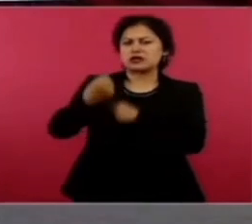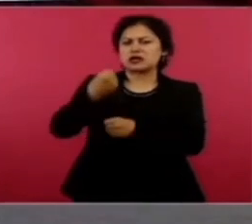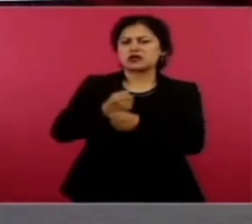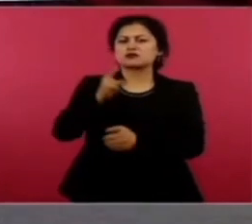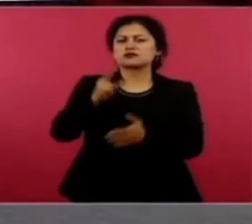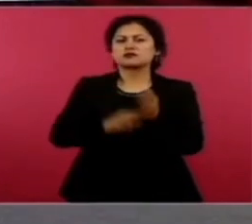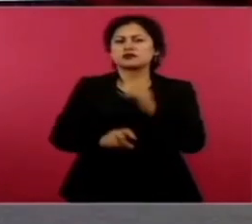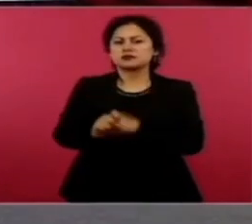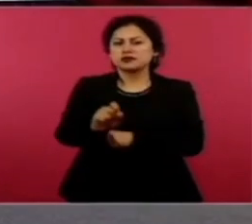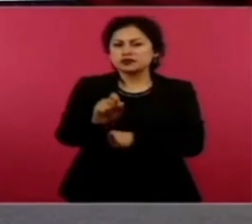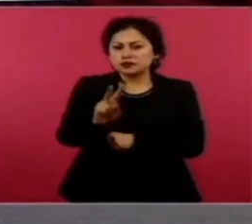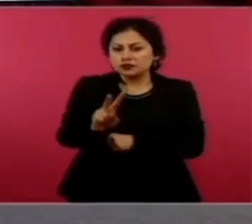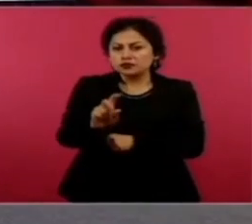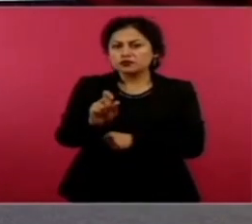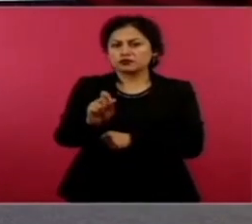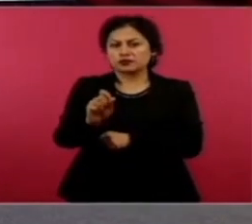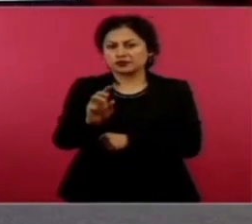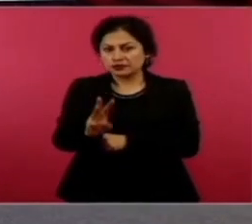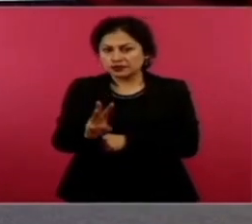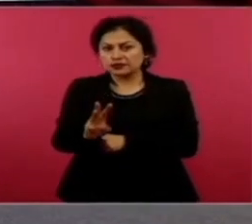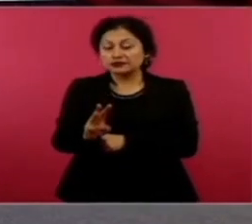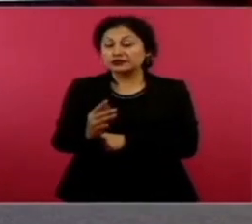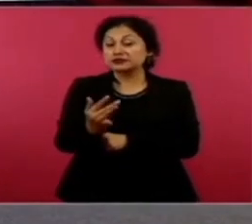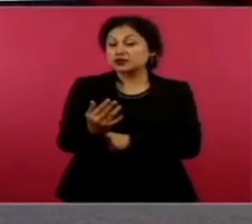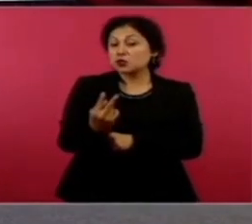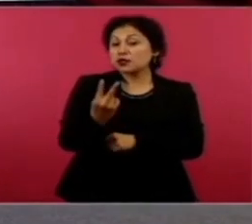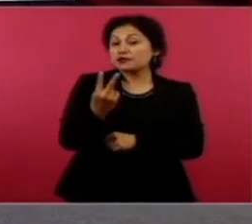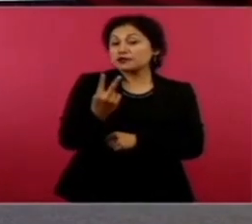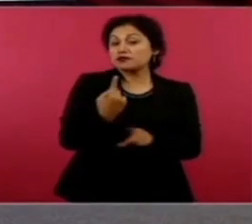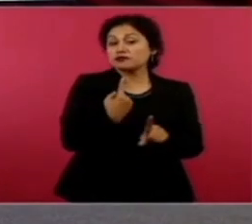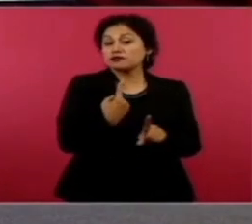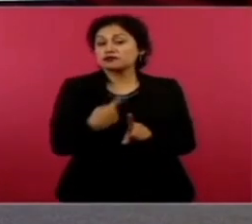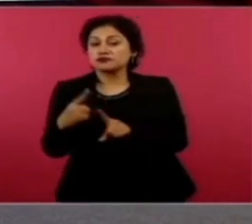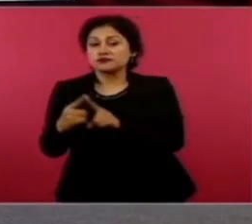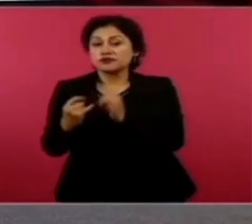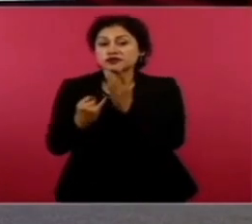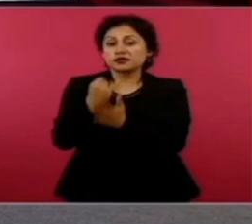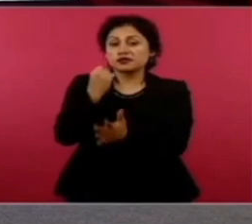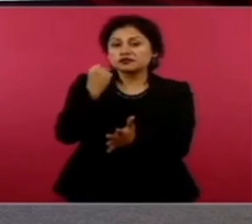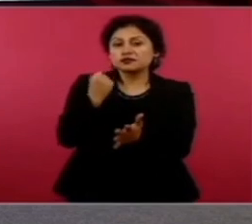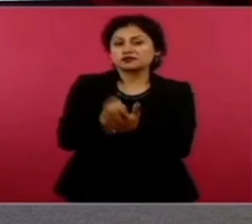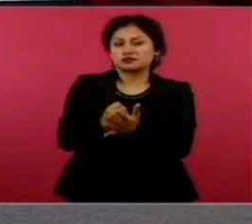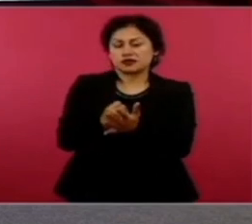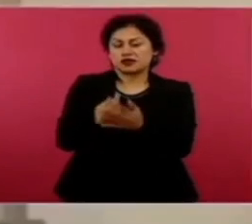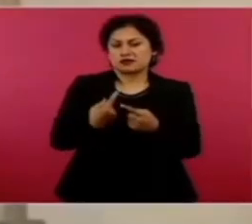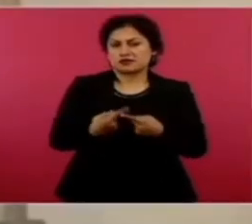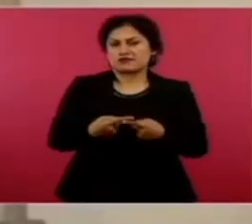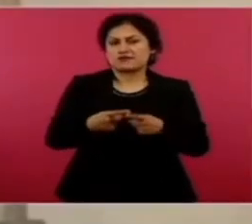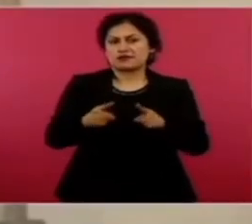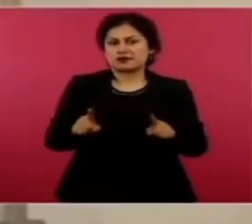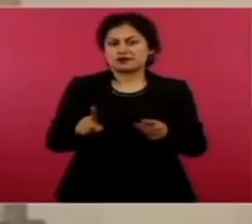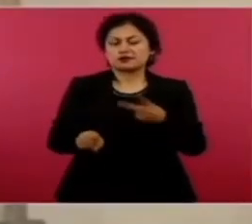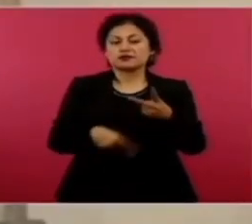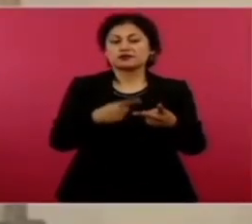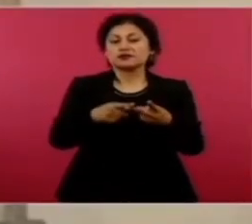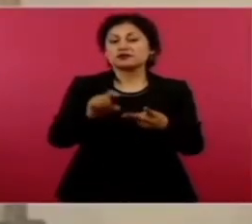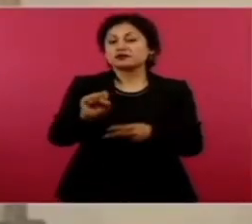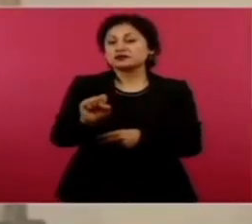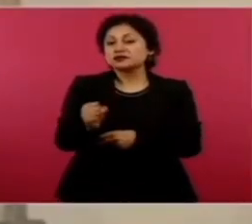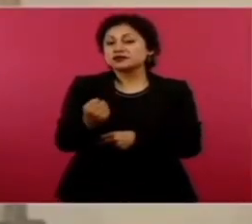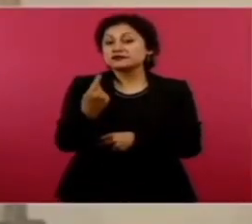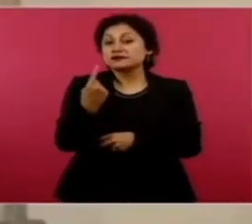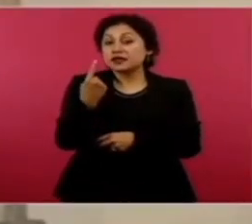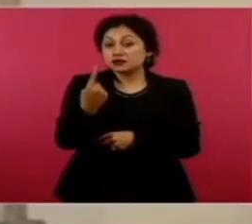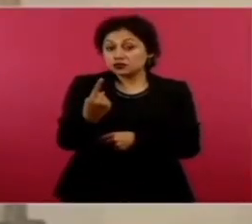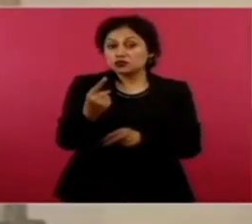mañanos. Muchas gracias. dictado 52 resoluciones adversas a las pretensiones ministeriales, 61 de ellas tienen